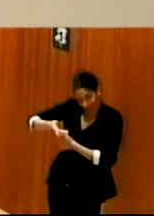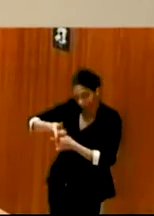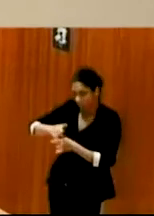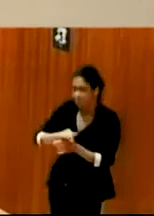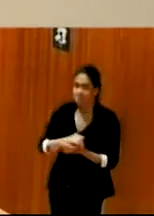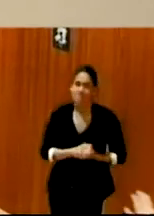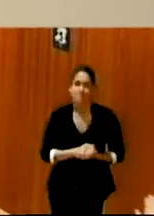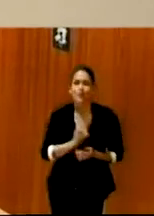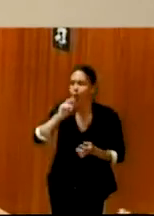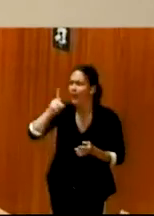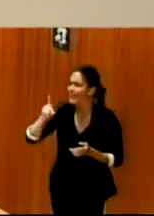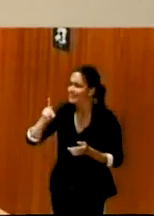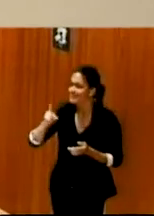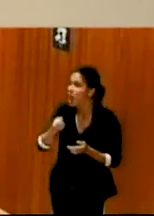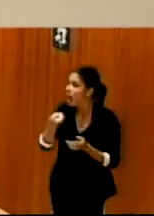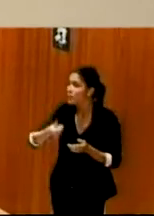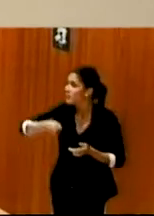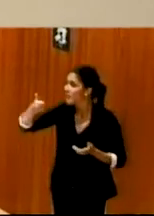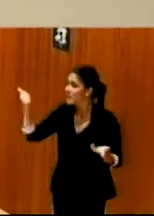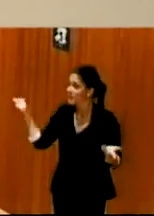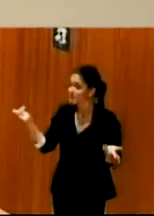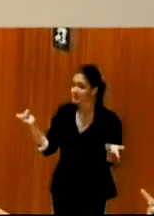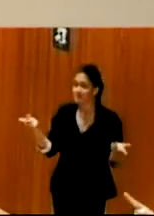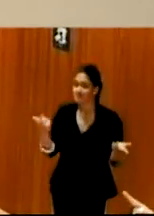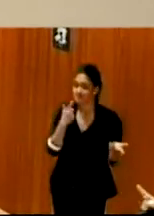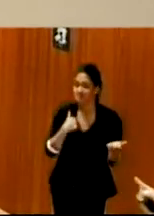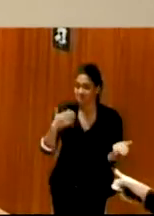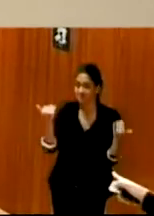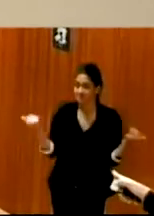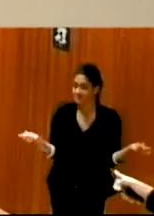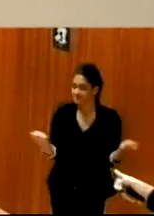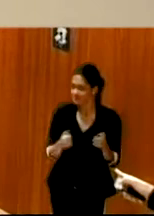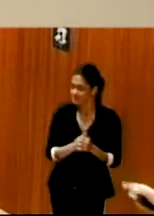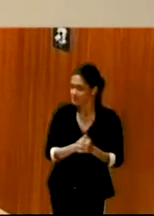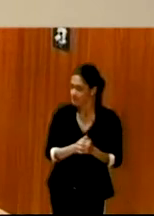Ok. ¿Alguien más tiene ganas de decir por ahí atrás?